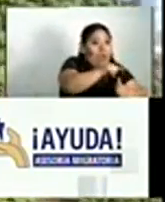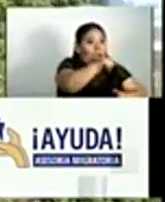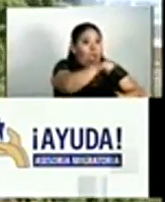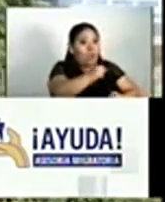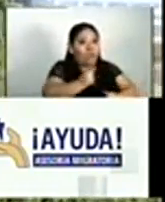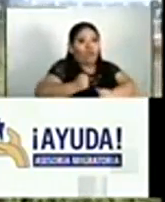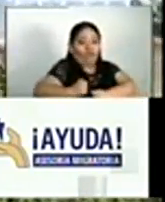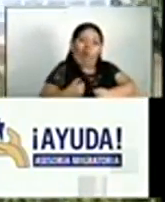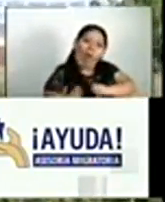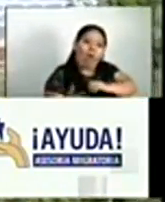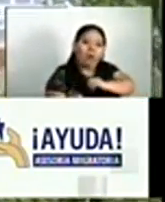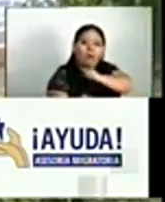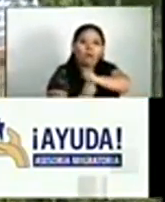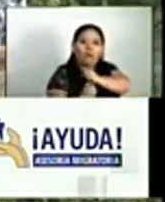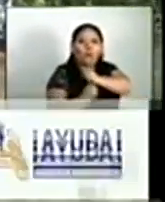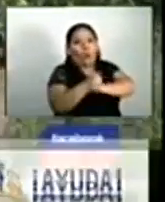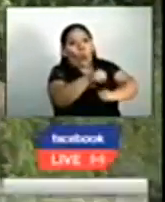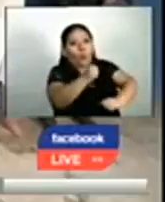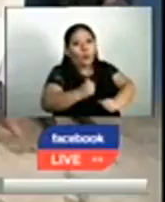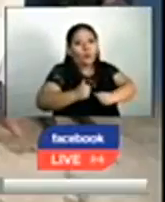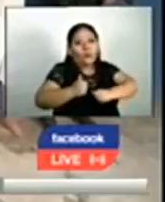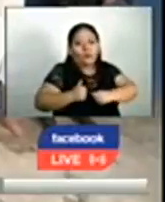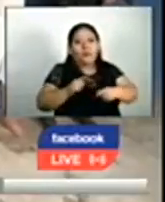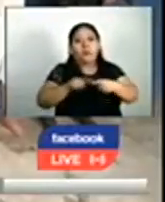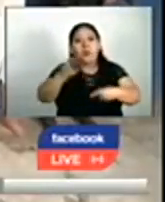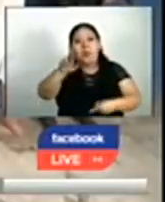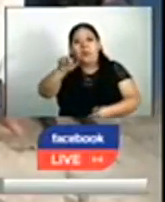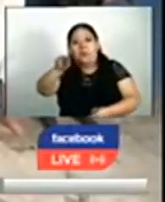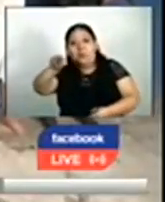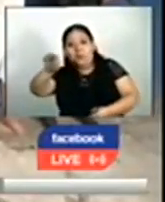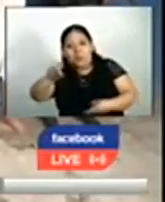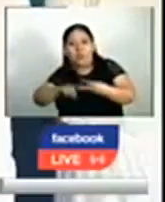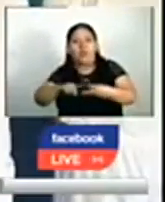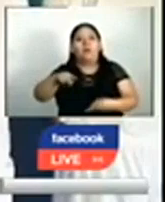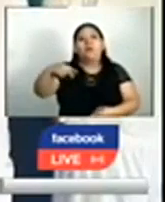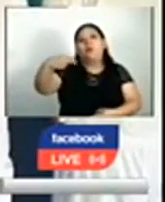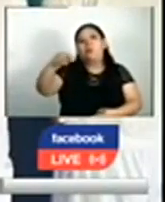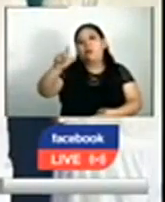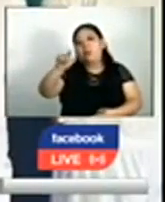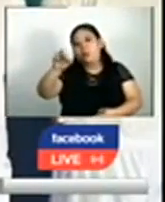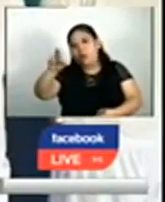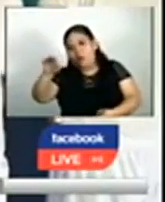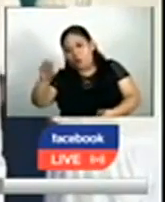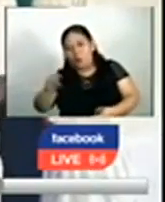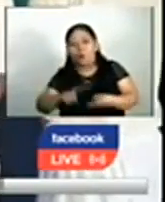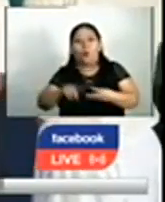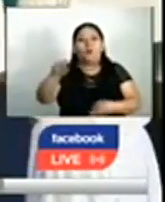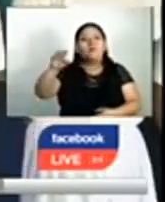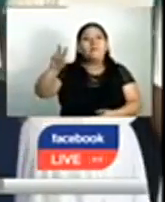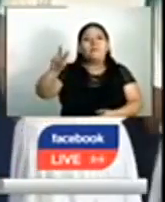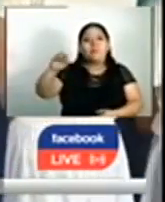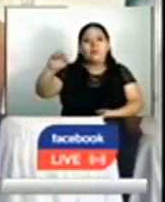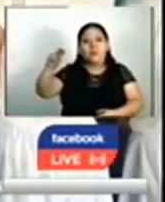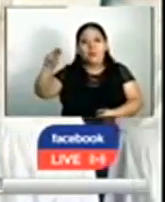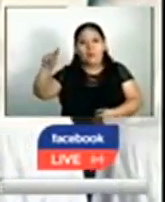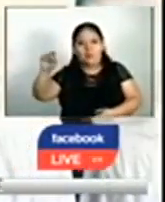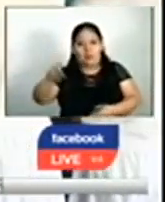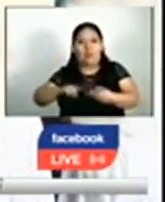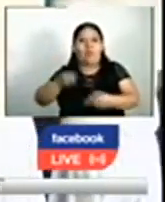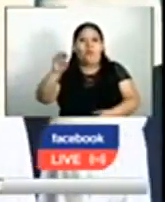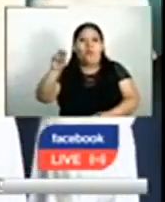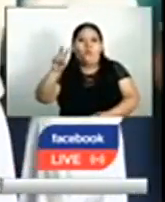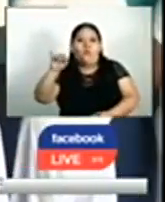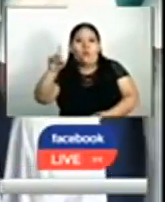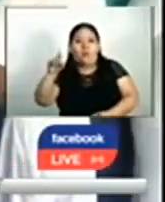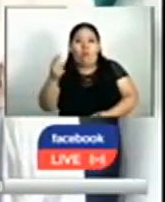complicidad con otros soldados, identificados como René Escobar, Hilario Flores, Vicente García, Edgardo Martínez y Ovidio Salazar,